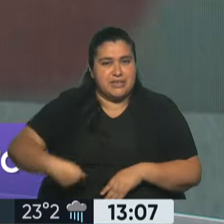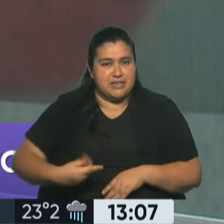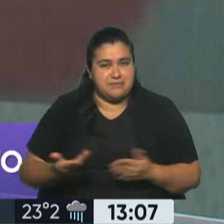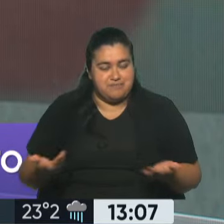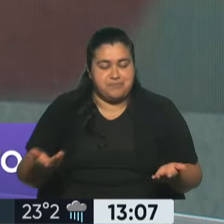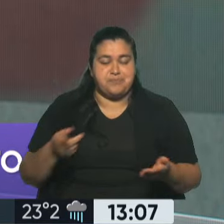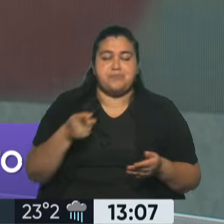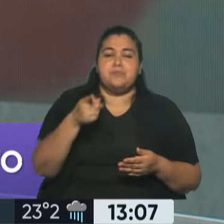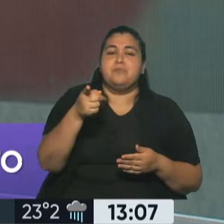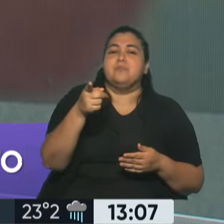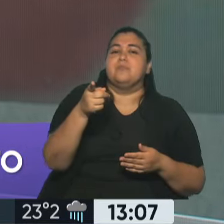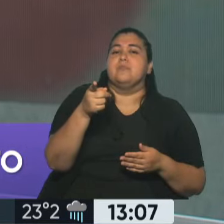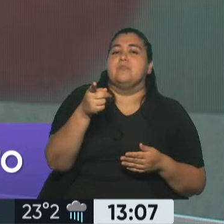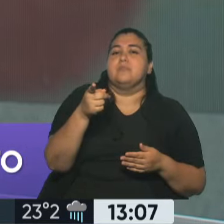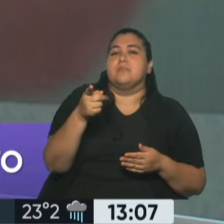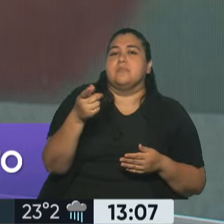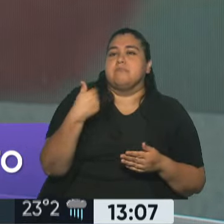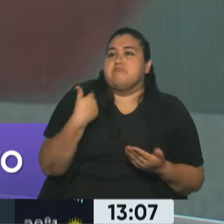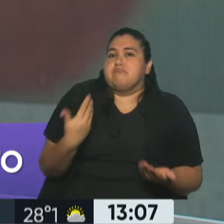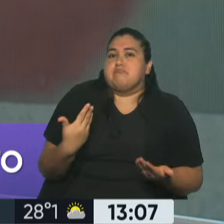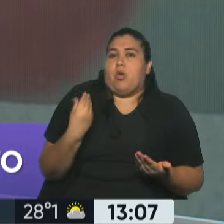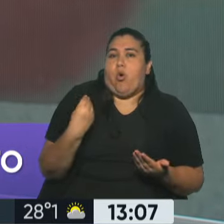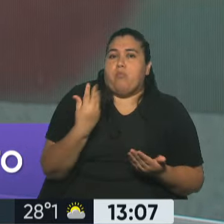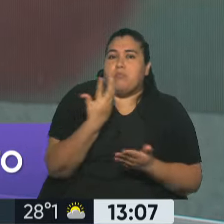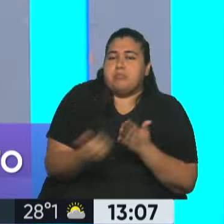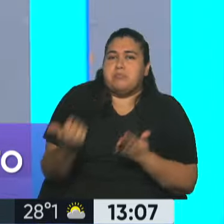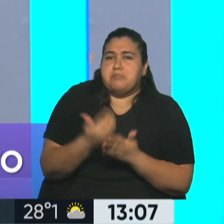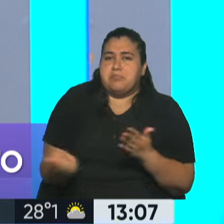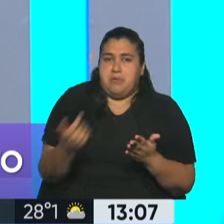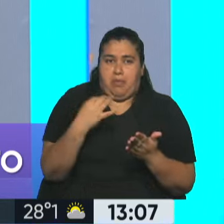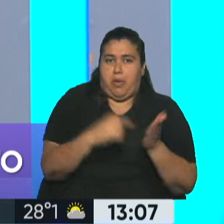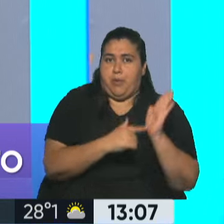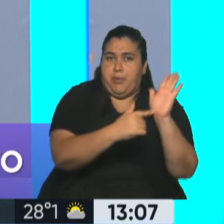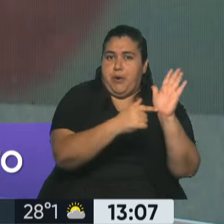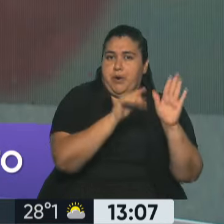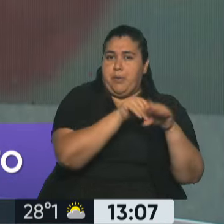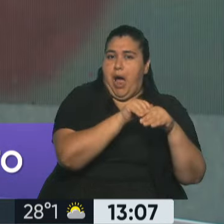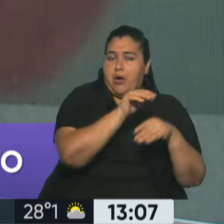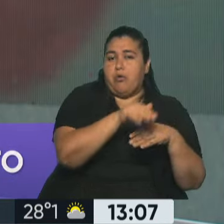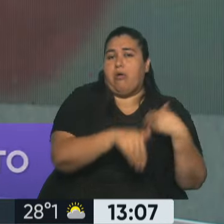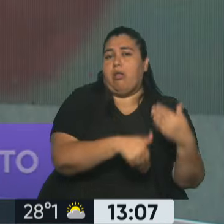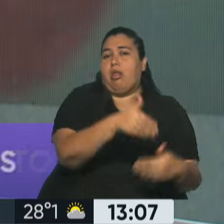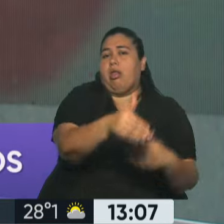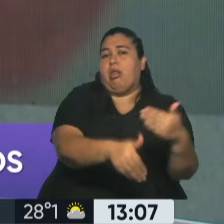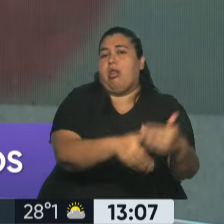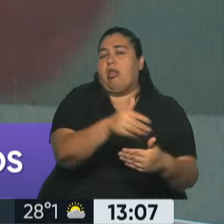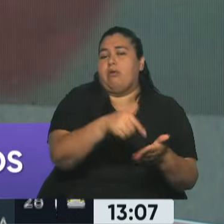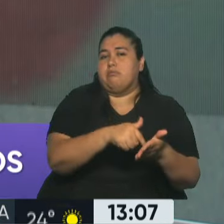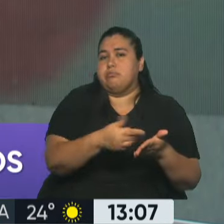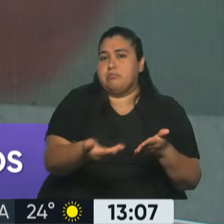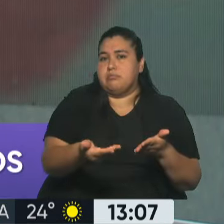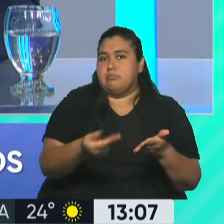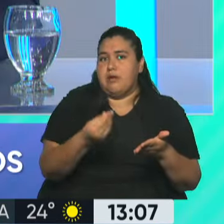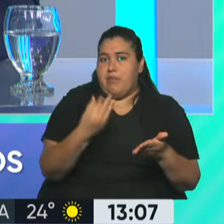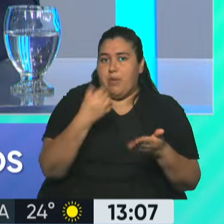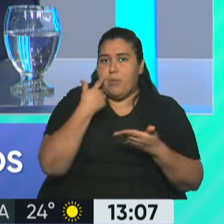transferiste, después lo tenés que demostrar ante la entidad bancaria, obviamente. Sí. Y bueno, pasan los días y tal vez ese dinero no lo recuperás.